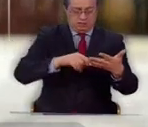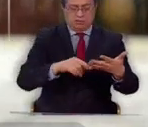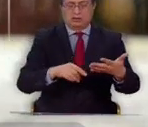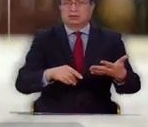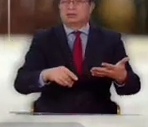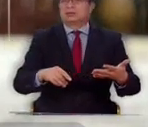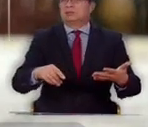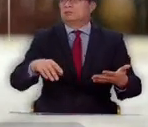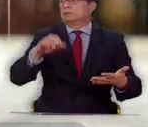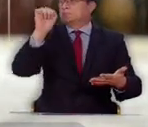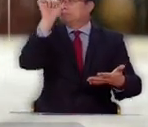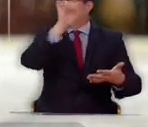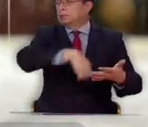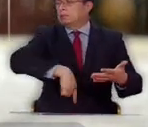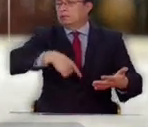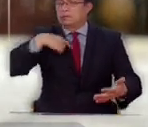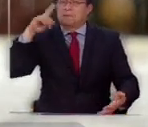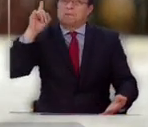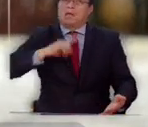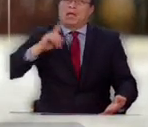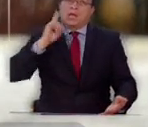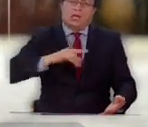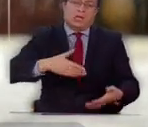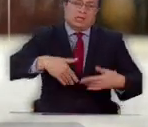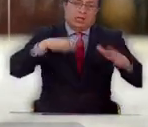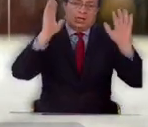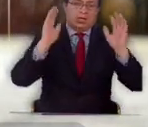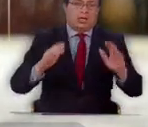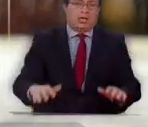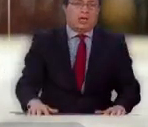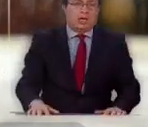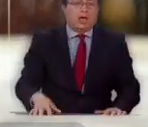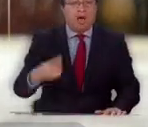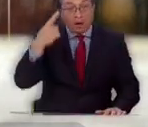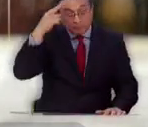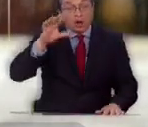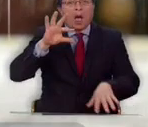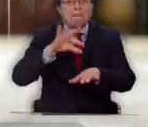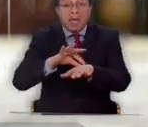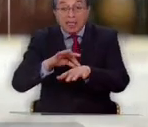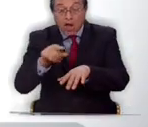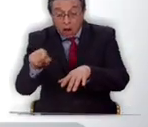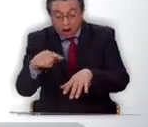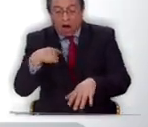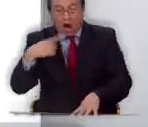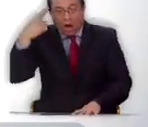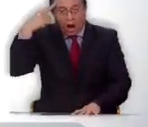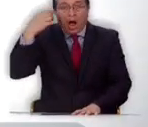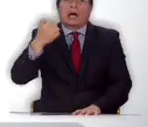¿cómo la gente? Yo en eso no creo nada, de esas cosas sí. Pero de los médicos yo había creído.